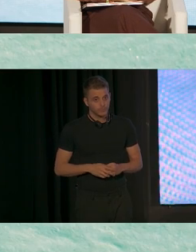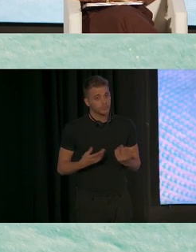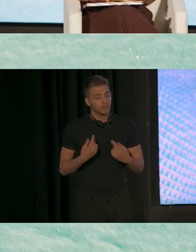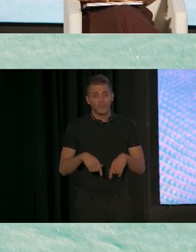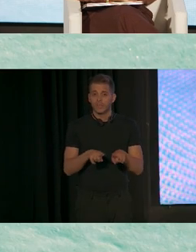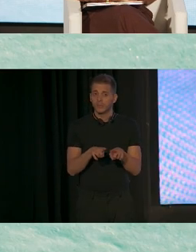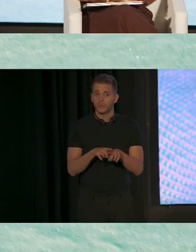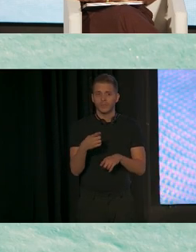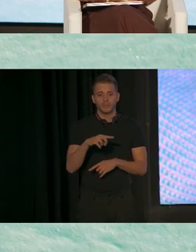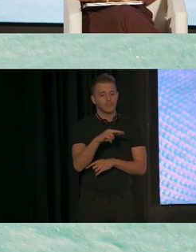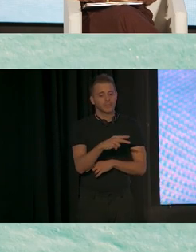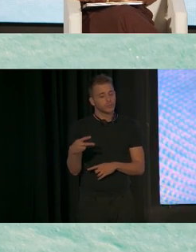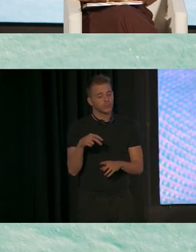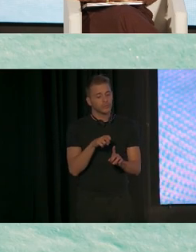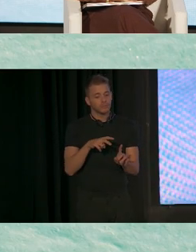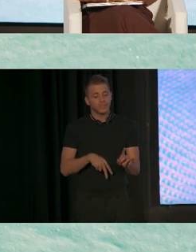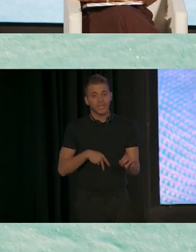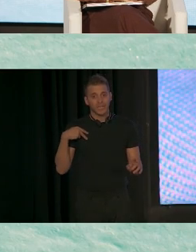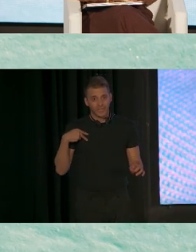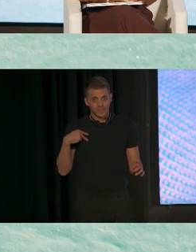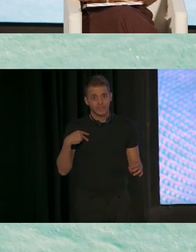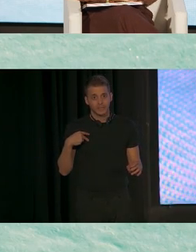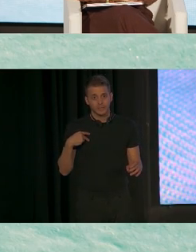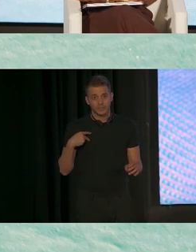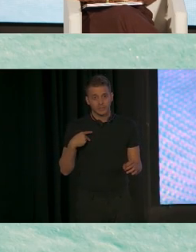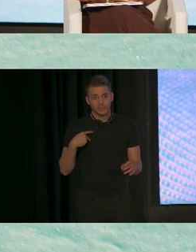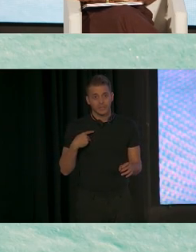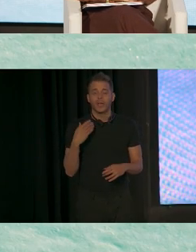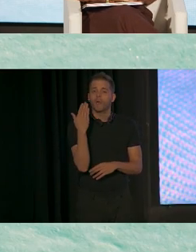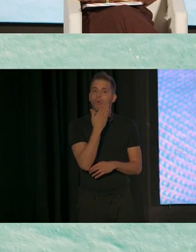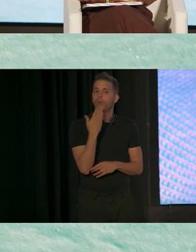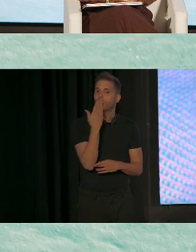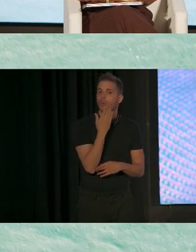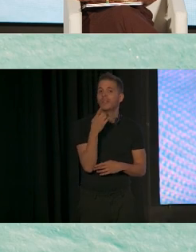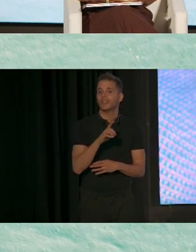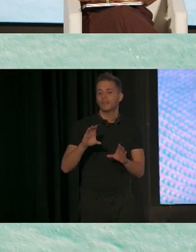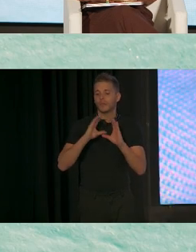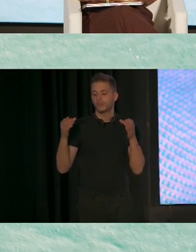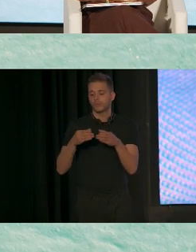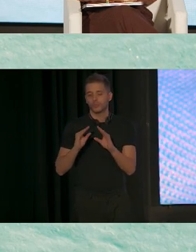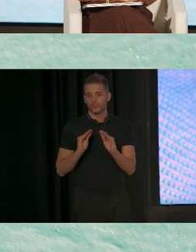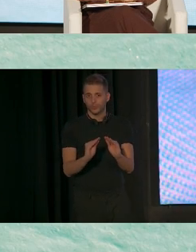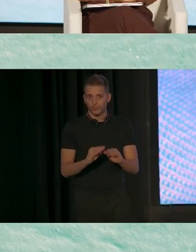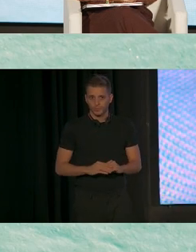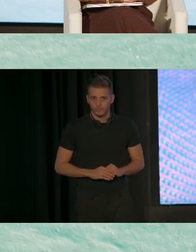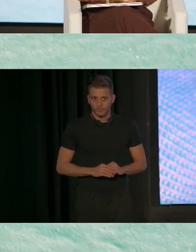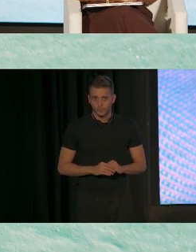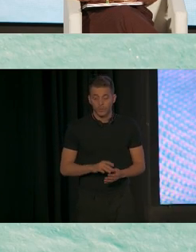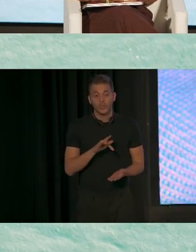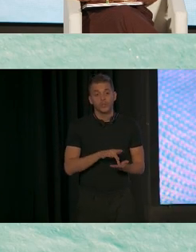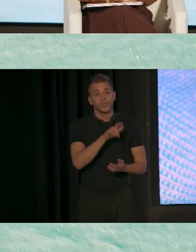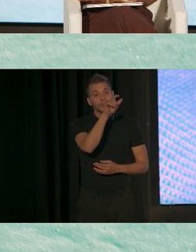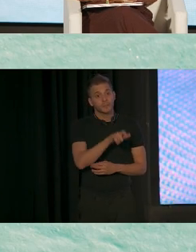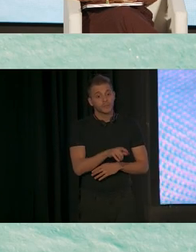resultados generales para las escuelas y su conjunto. Y cuando su cuidador